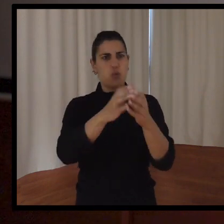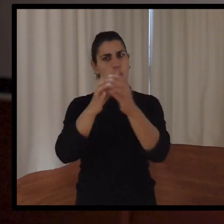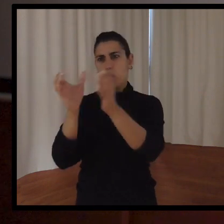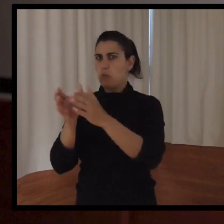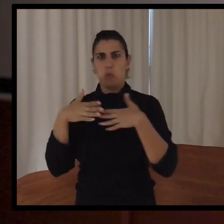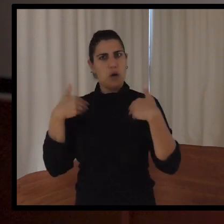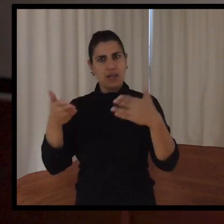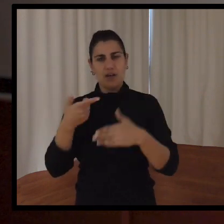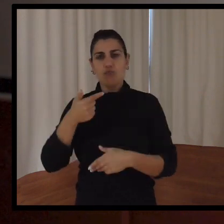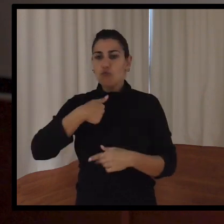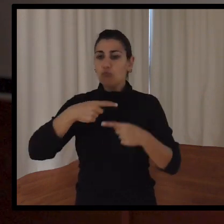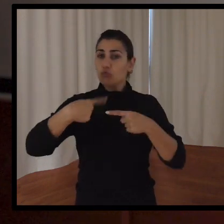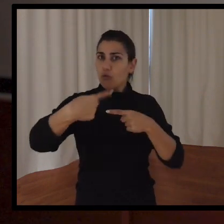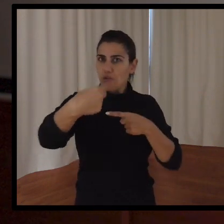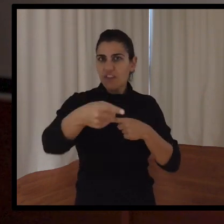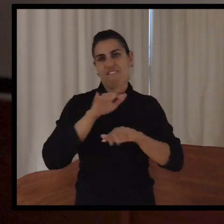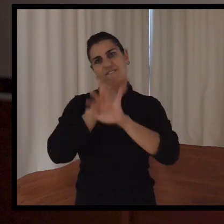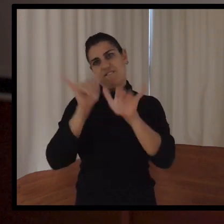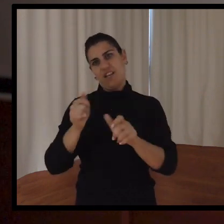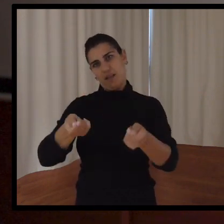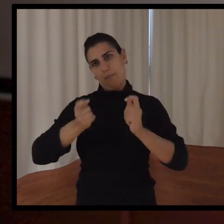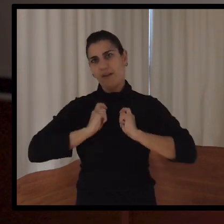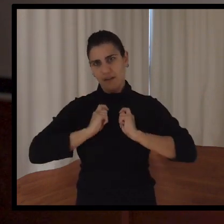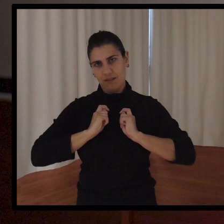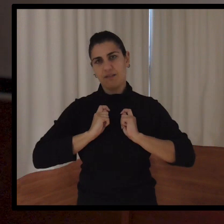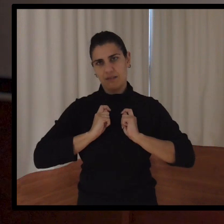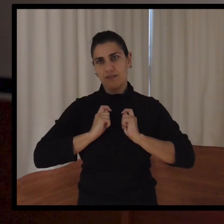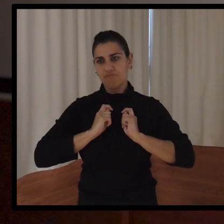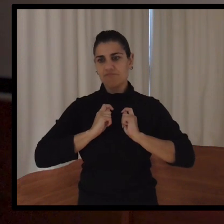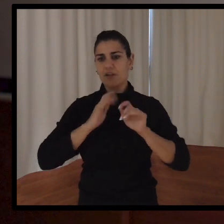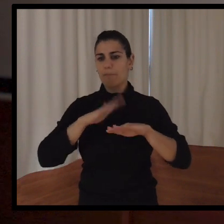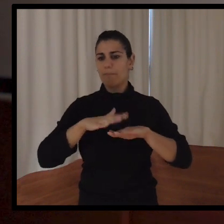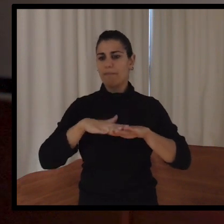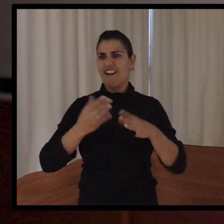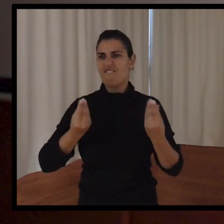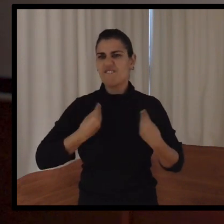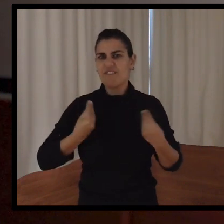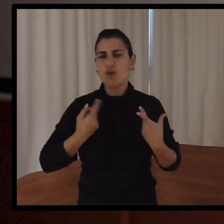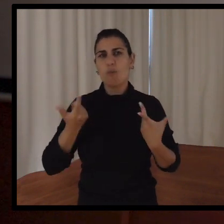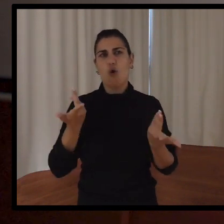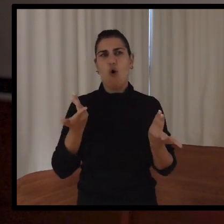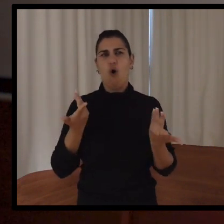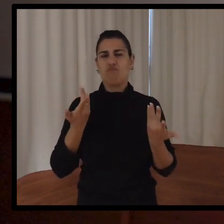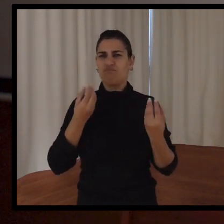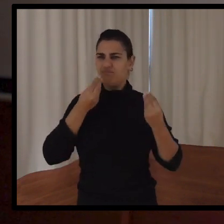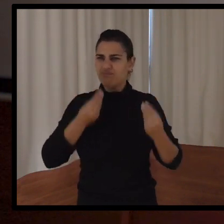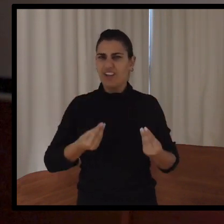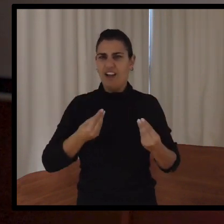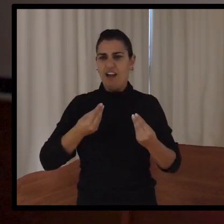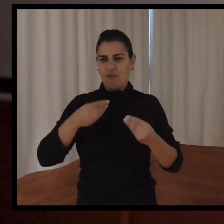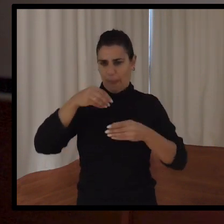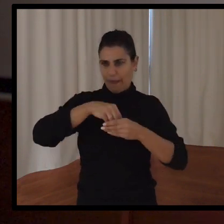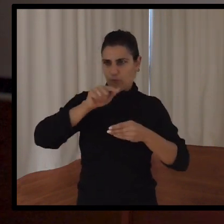equipos. Y creo que me hace feliz día a día. Lo que me hace vivir esto con más profundidad, no solo